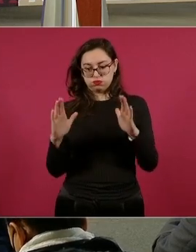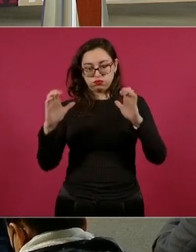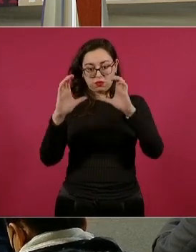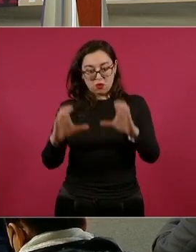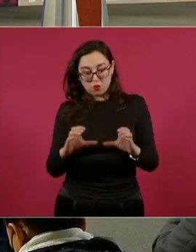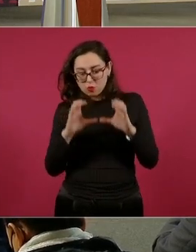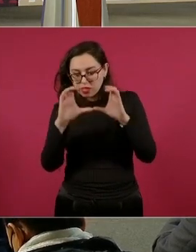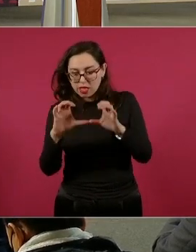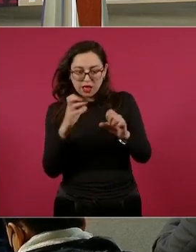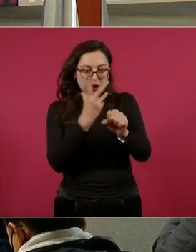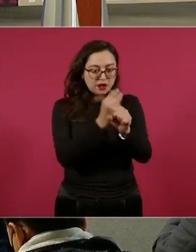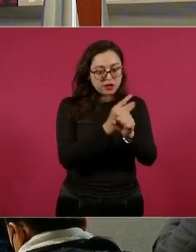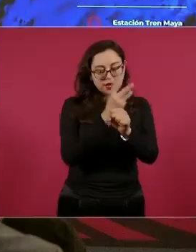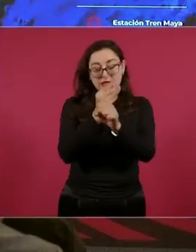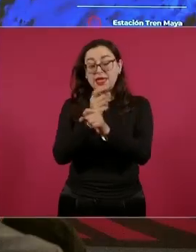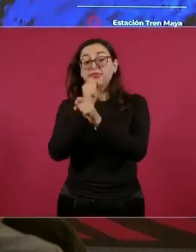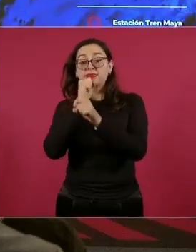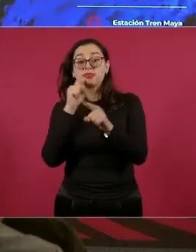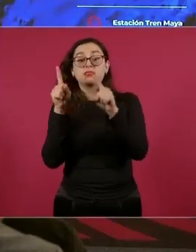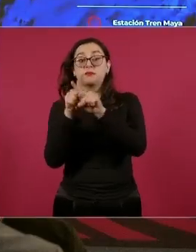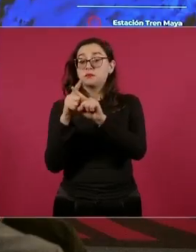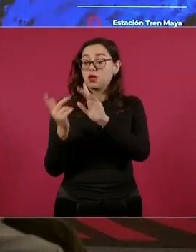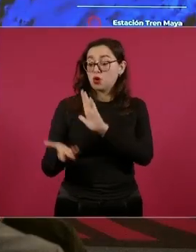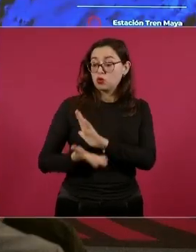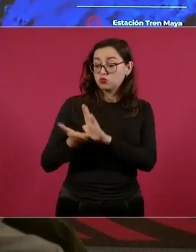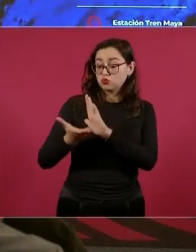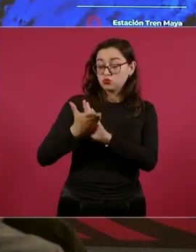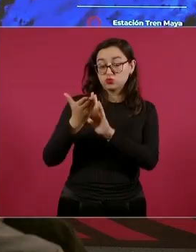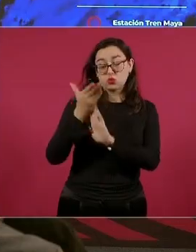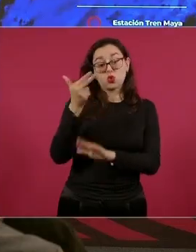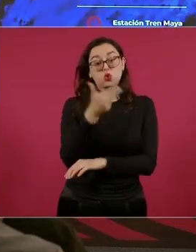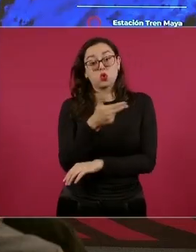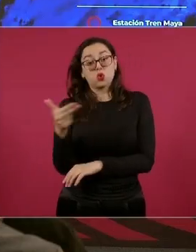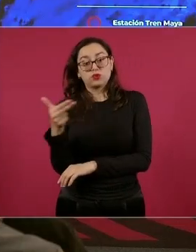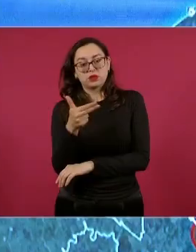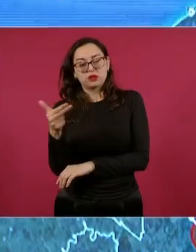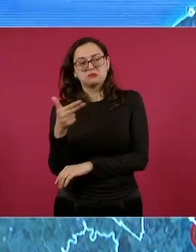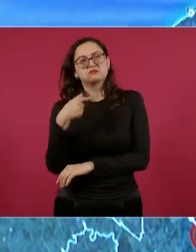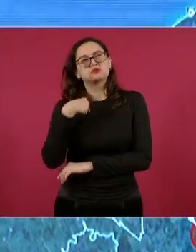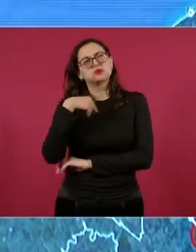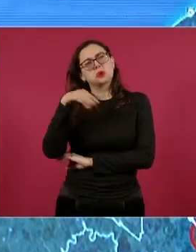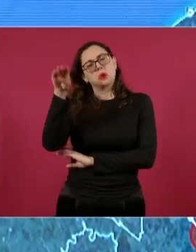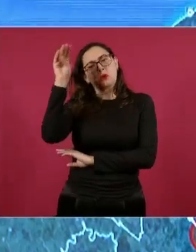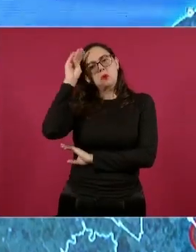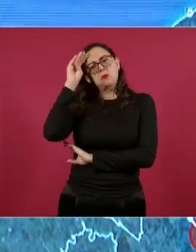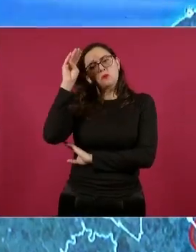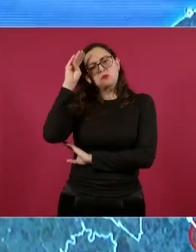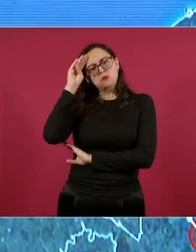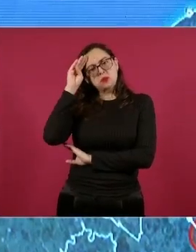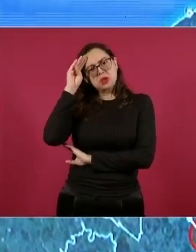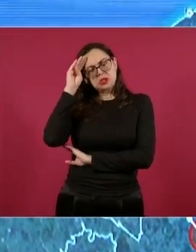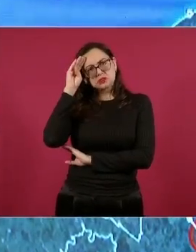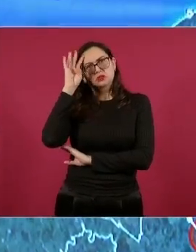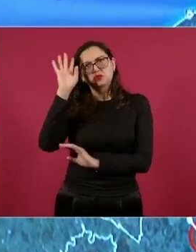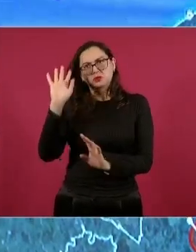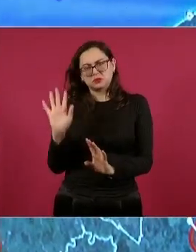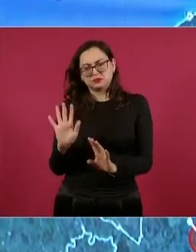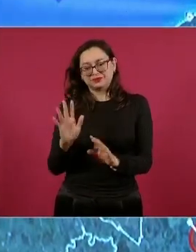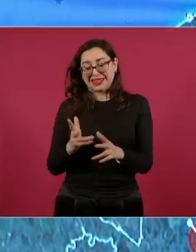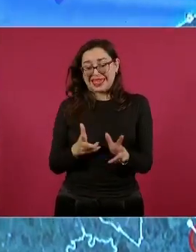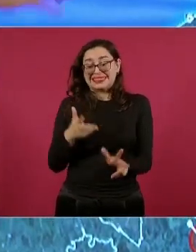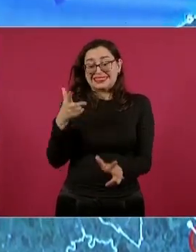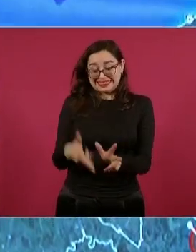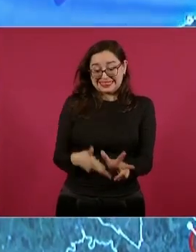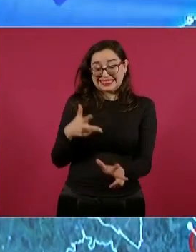También incluye los hoteles que se están construyendo. De modo que yo espero que para antes del día 15 de